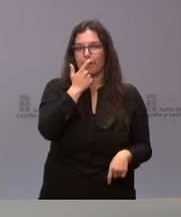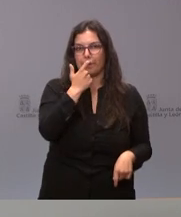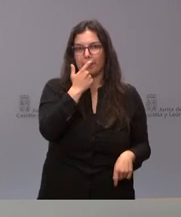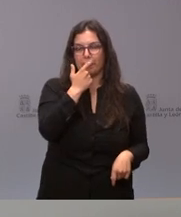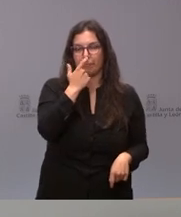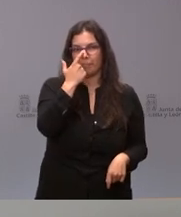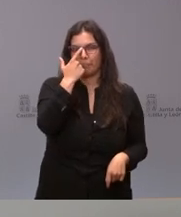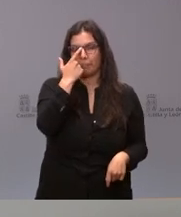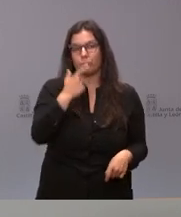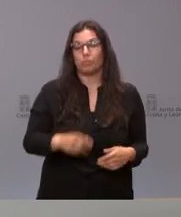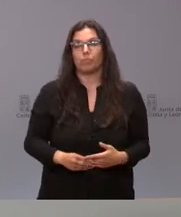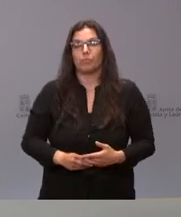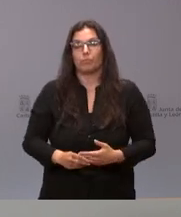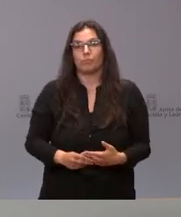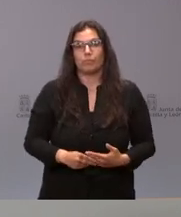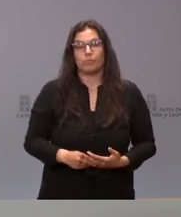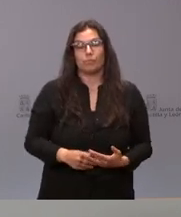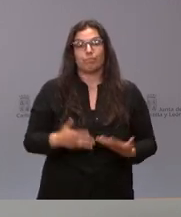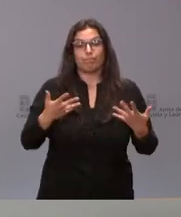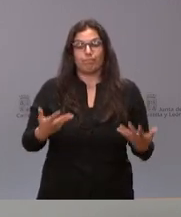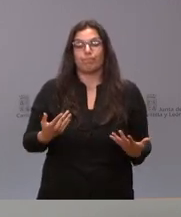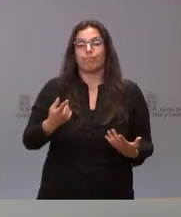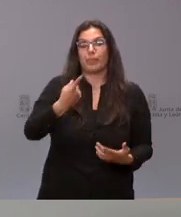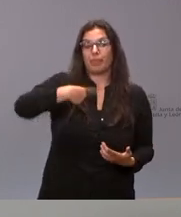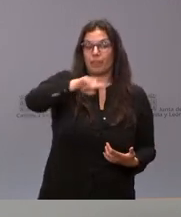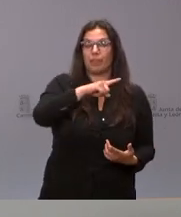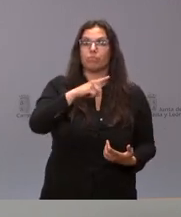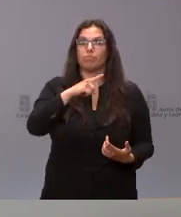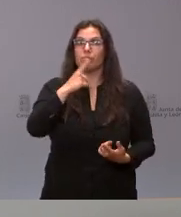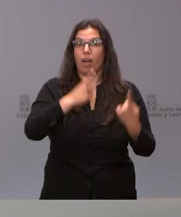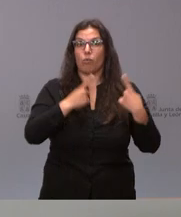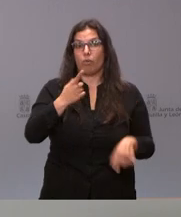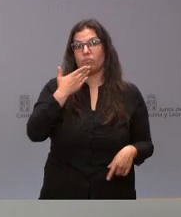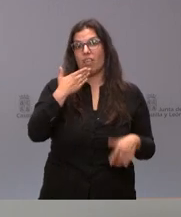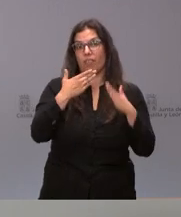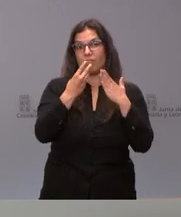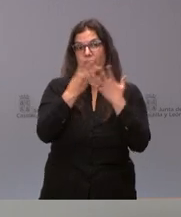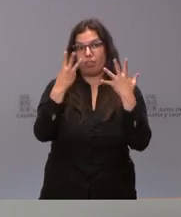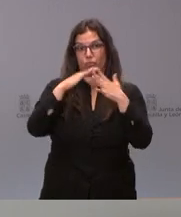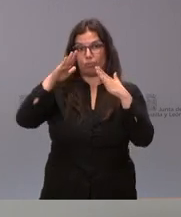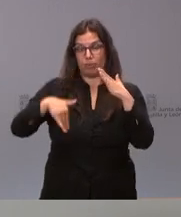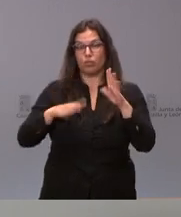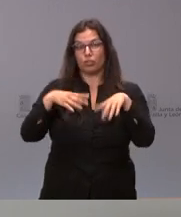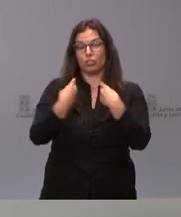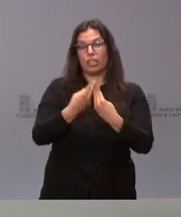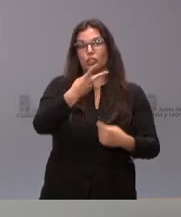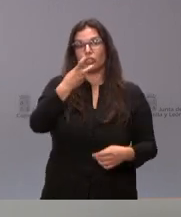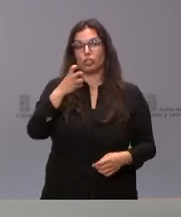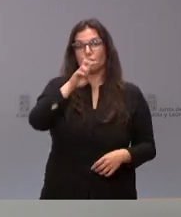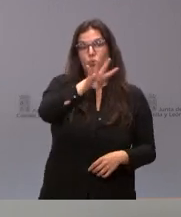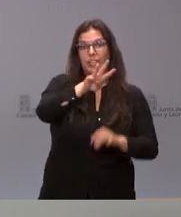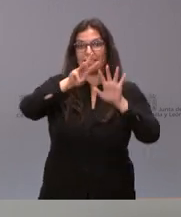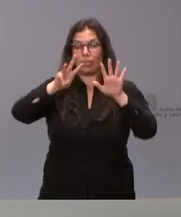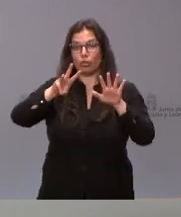Ucrania y, como consecuencia de que muchas de esas personas son menores, en este momento tenemos 248